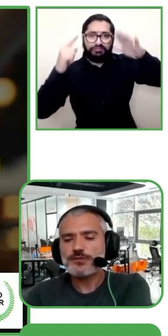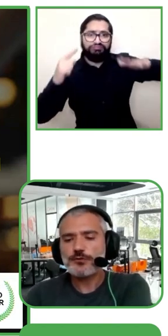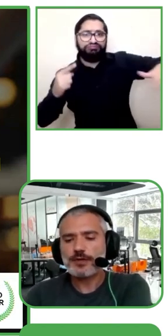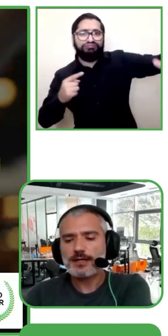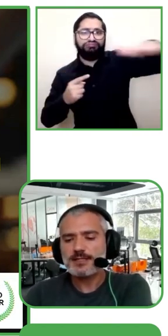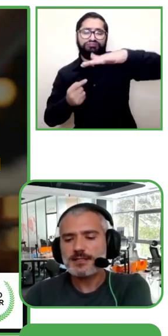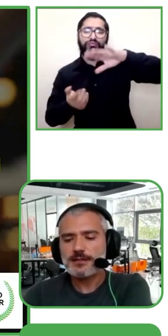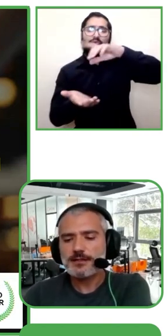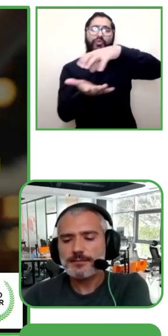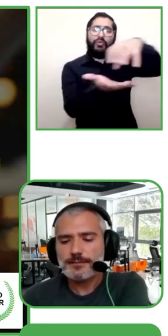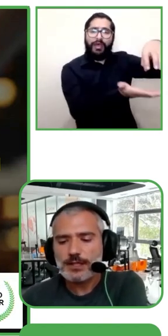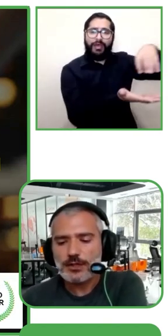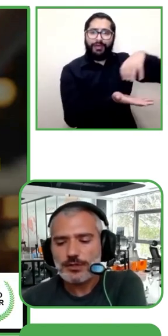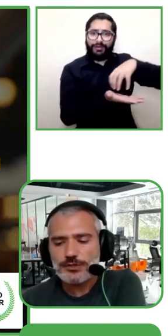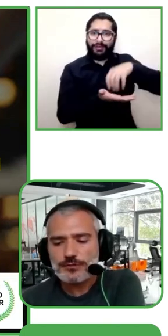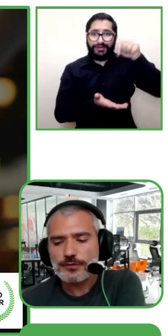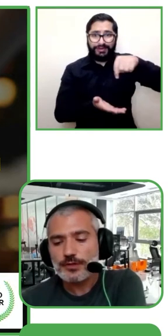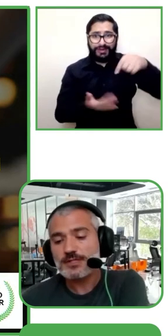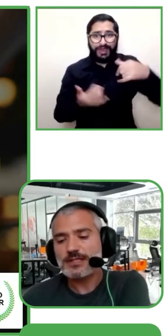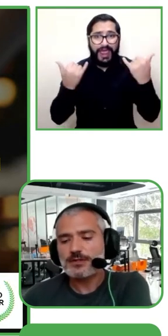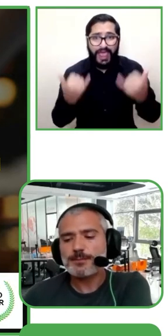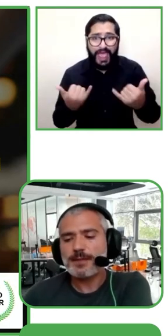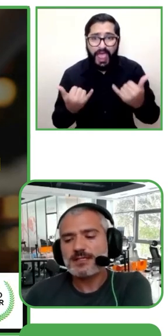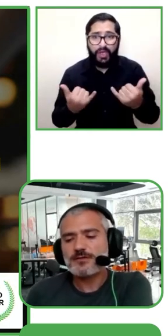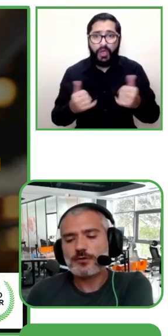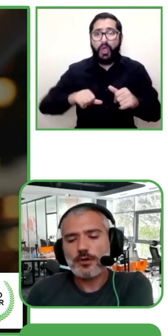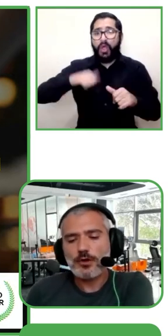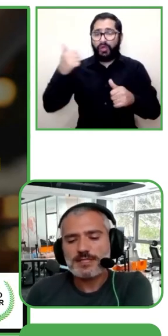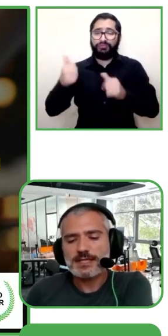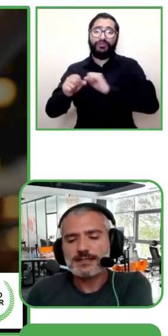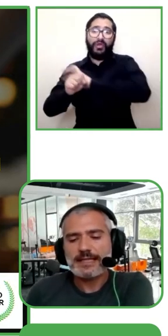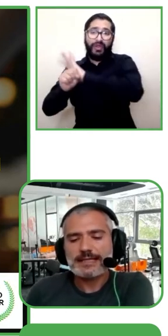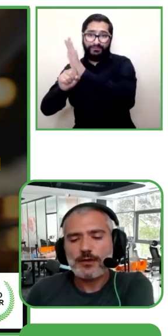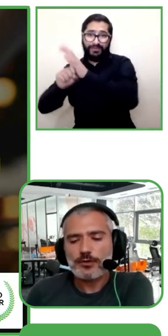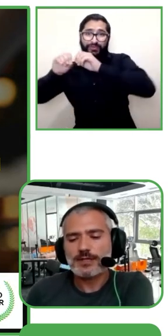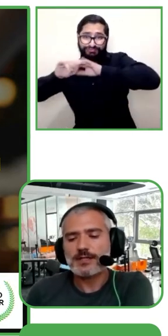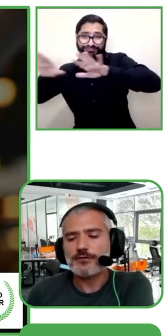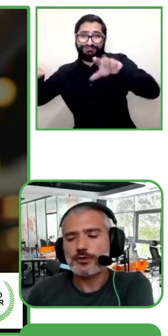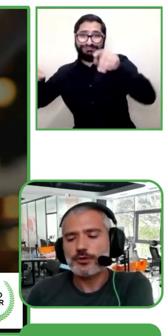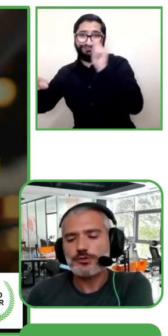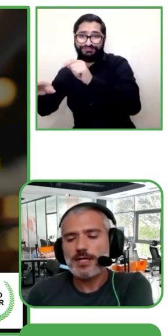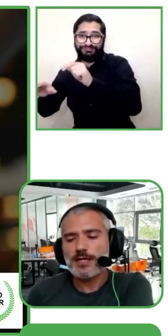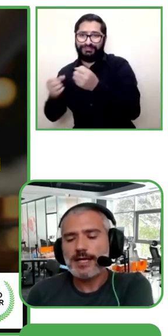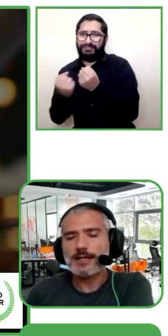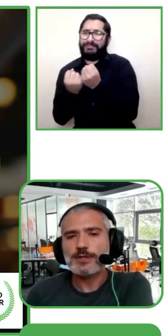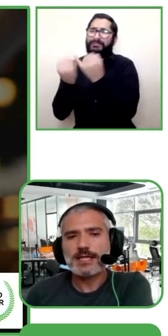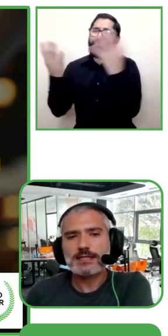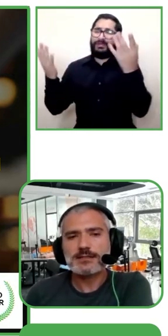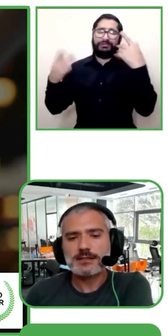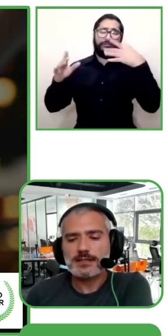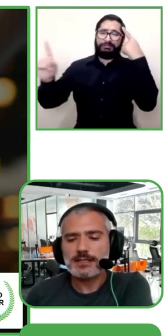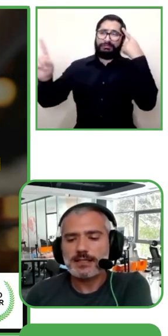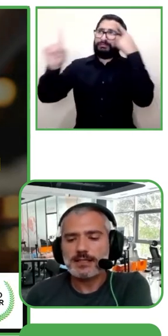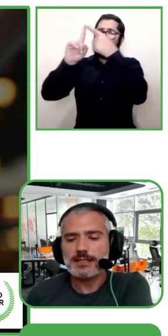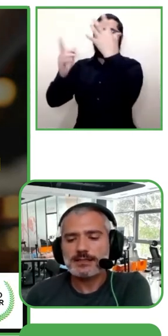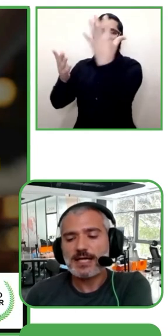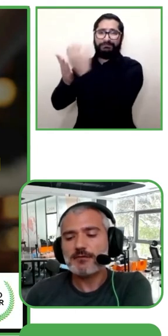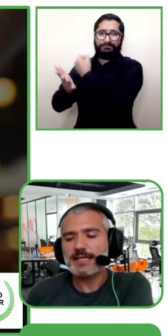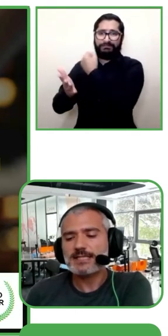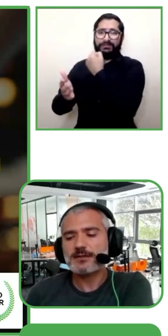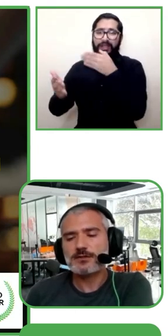actualmente con la pandemia tuvimos grandes desafíos porque los lugares cerrados se cerraron